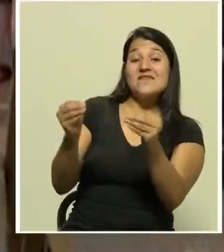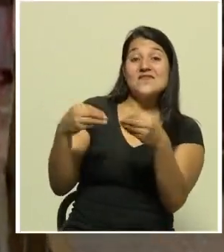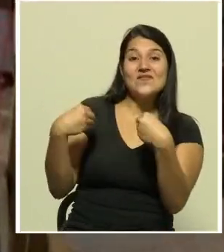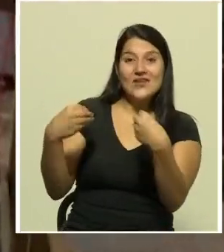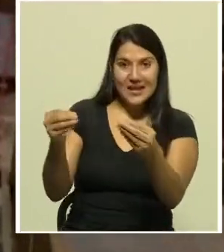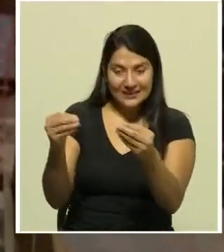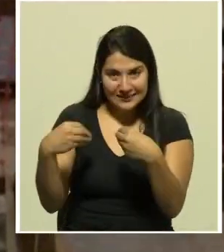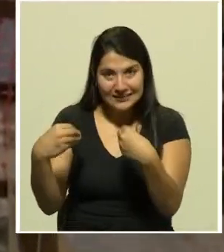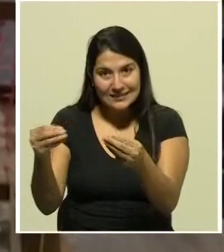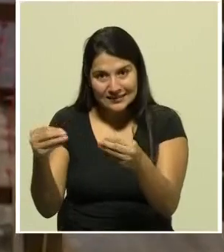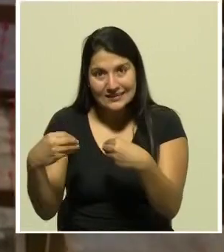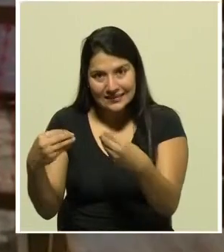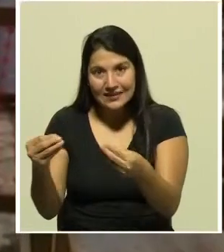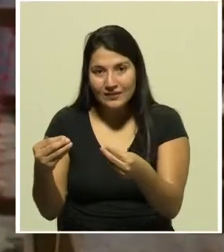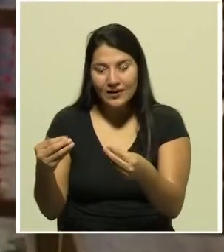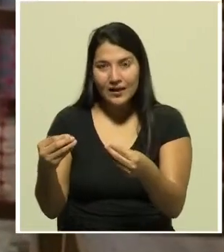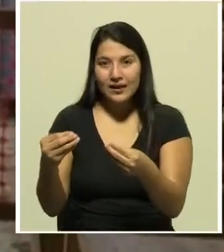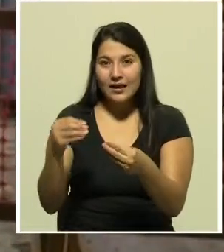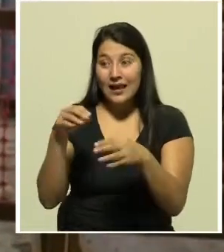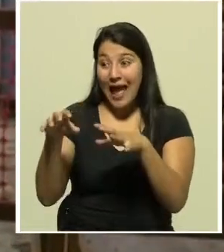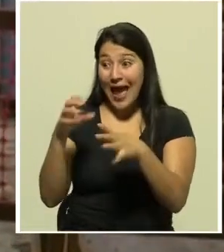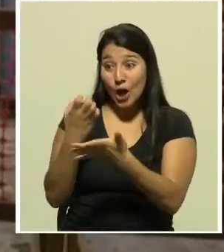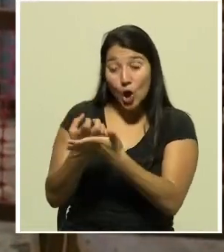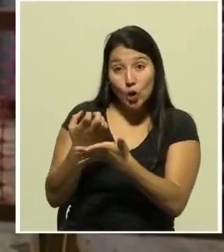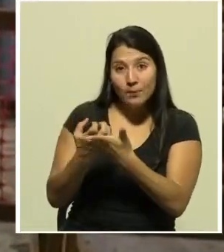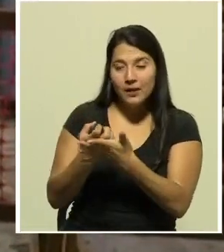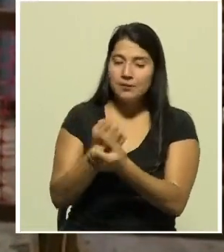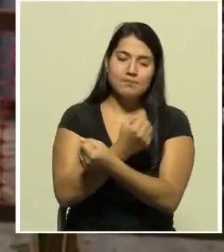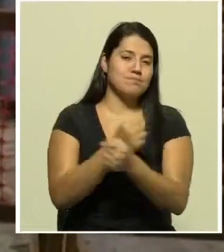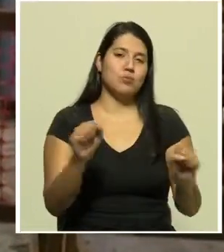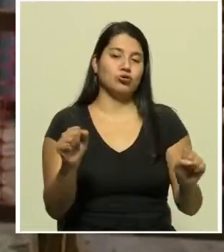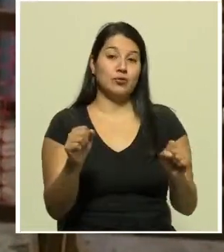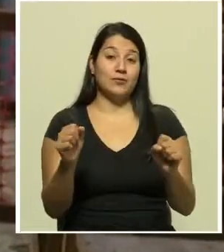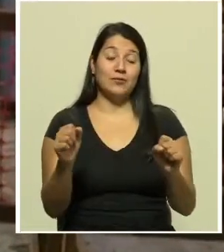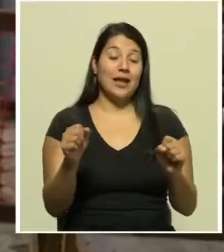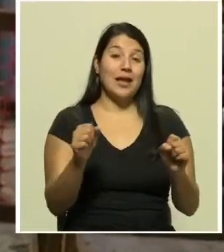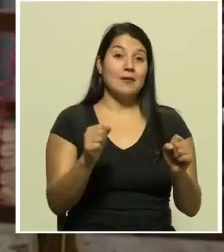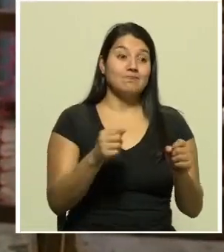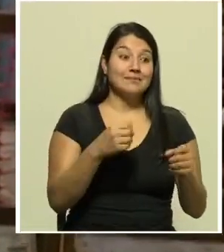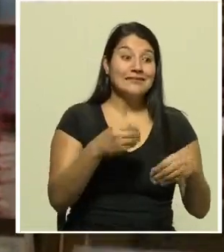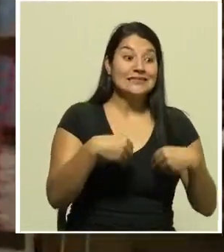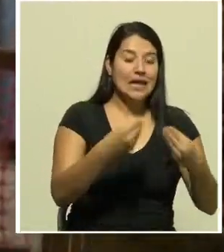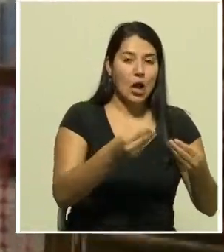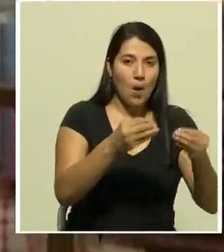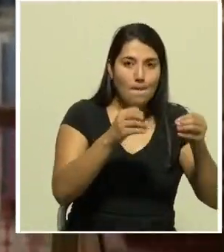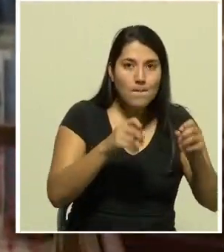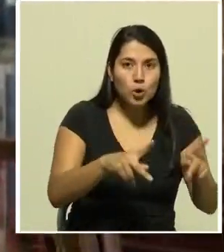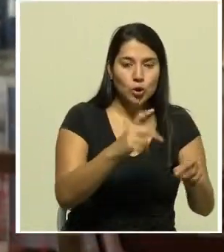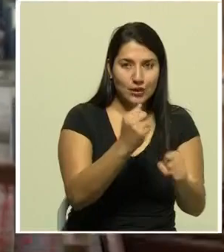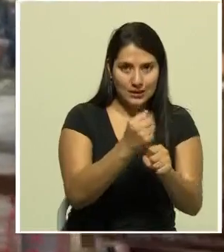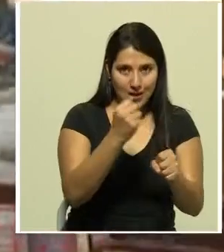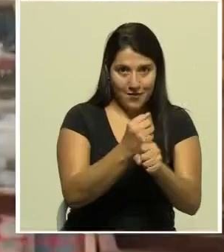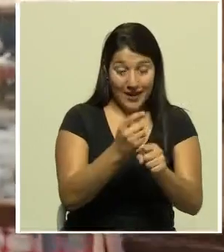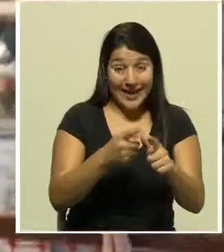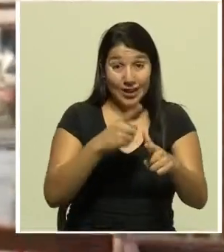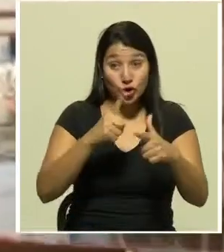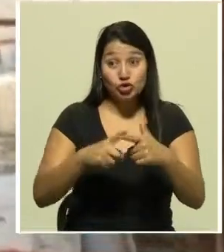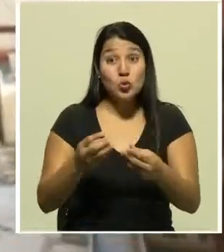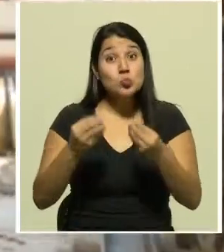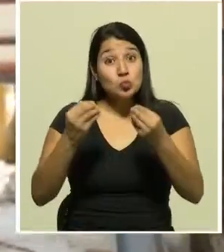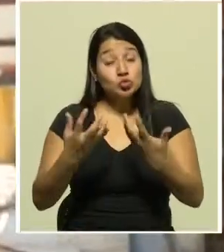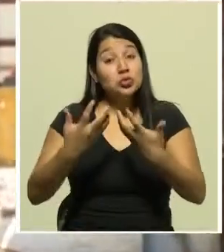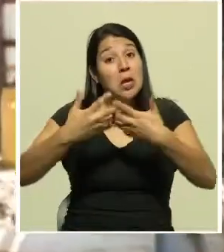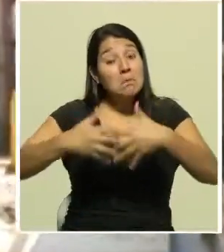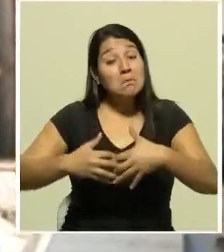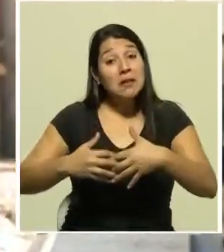imposible generar empleo Según el jerarca hay muchas empresas que descartan la posibilidad de volver a contratar